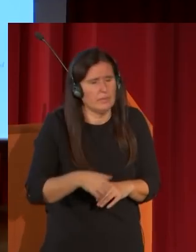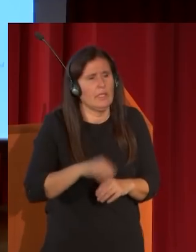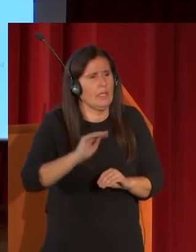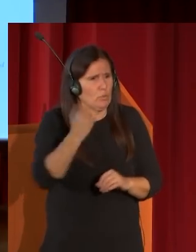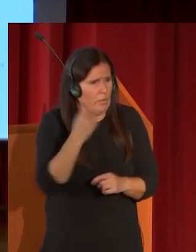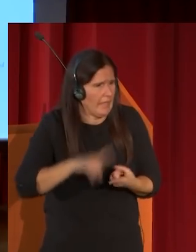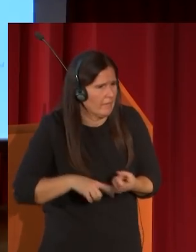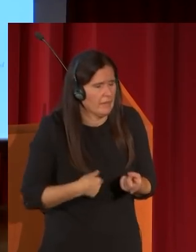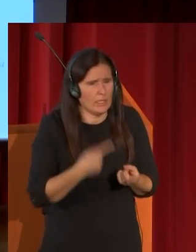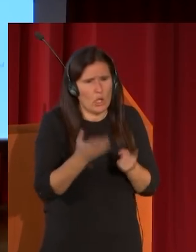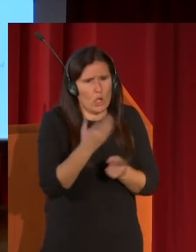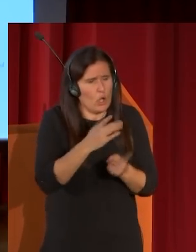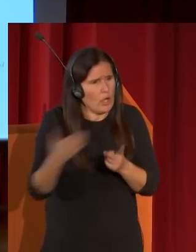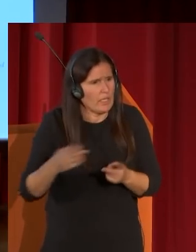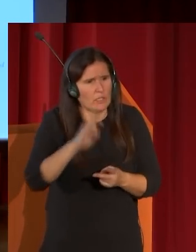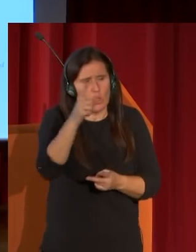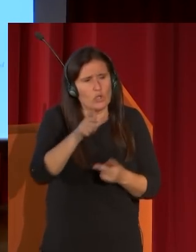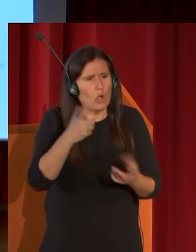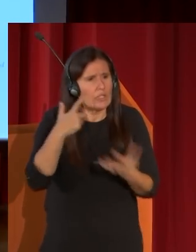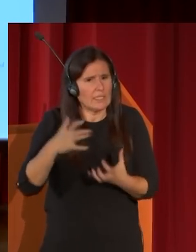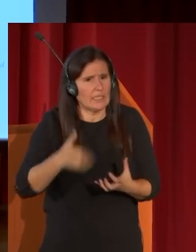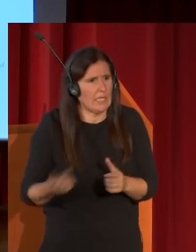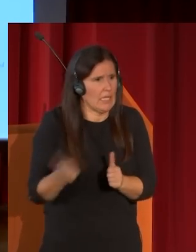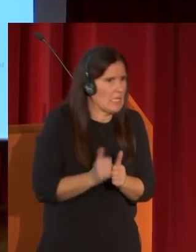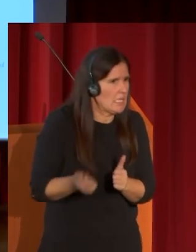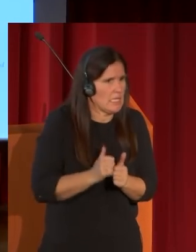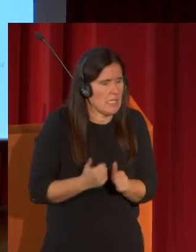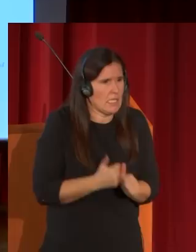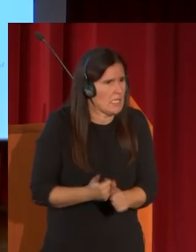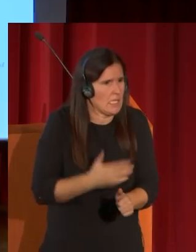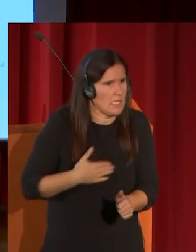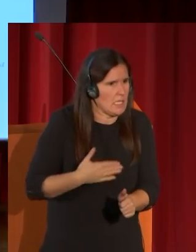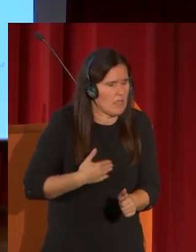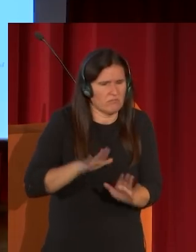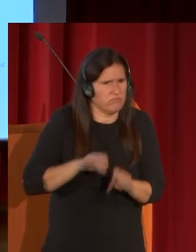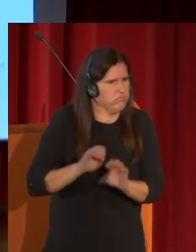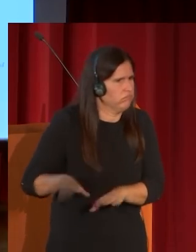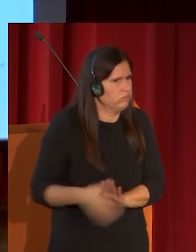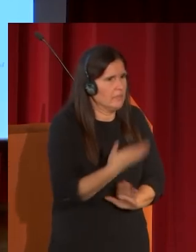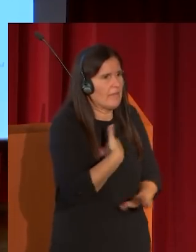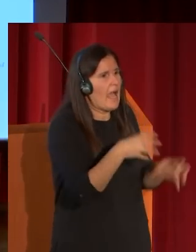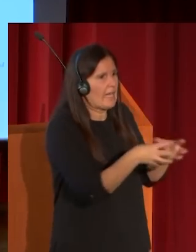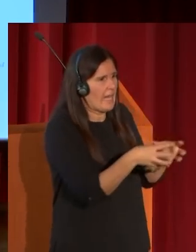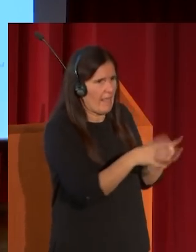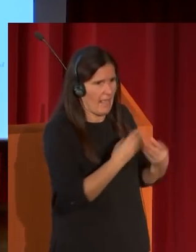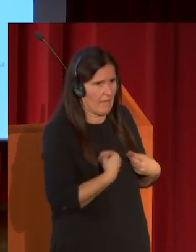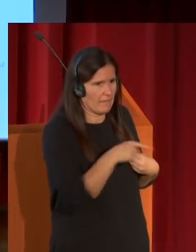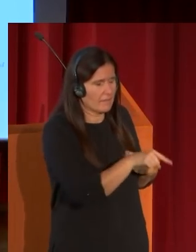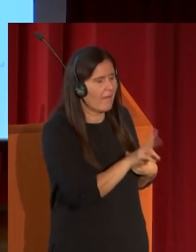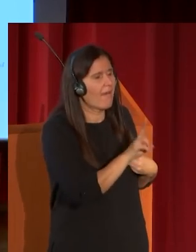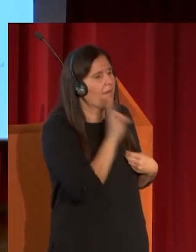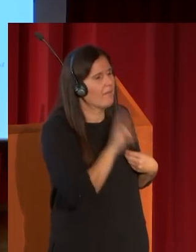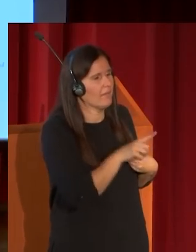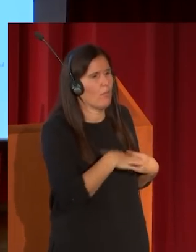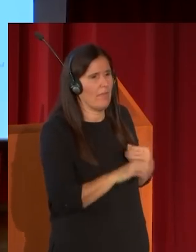coleccionistas y de los artistas que se quieren pegar a su sombra huyendo de esto se refugia en Granada porque también allí ve que puede